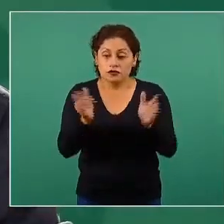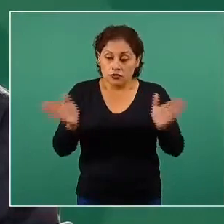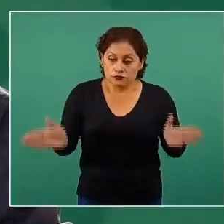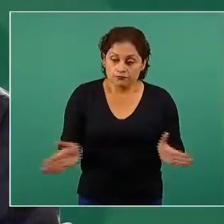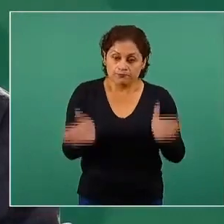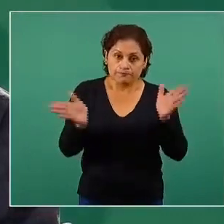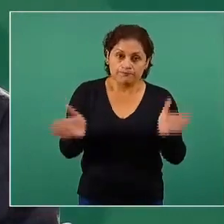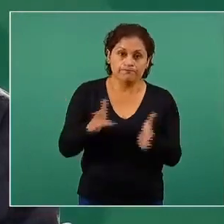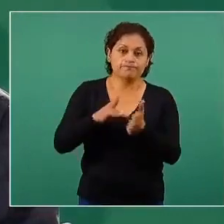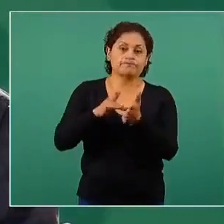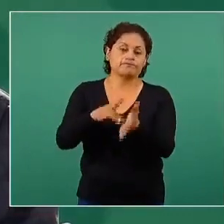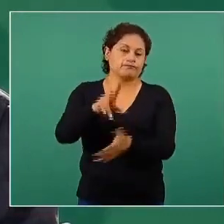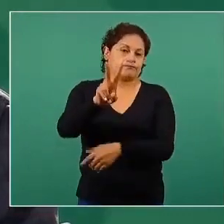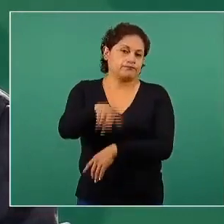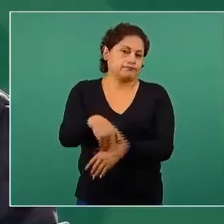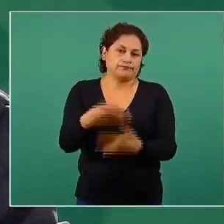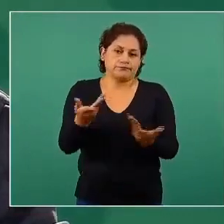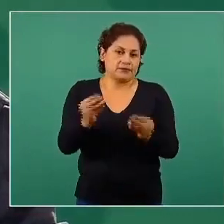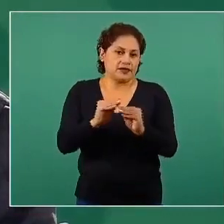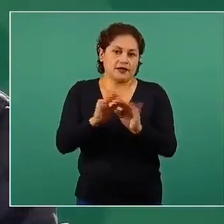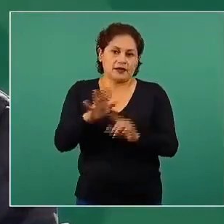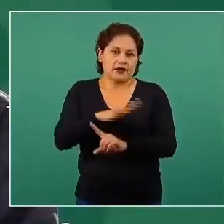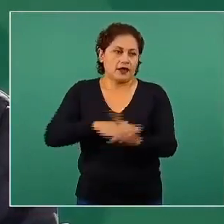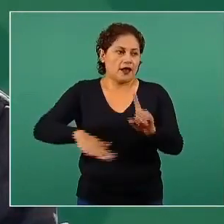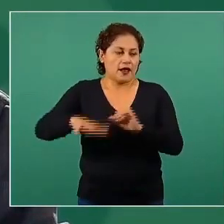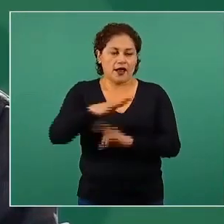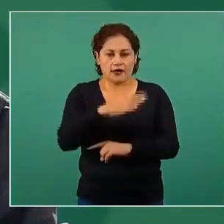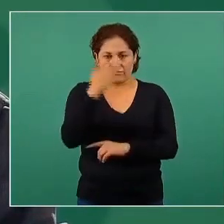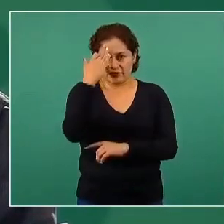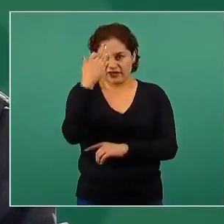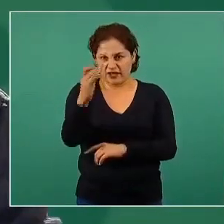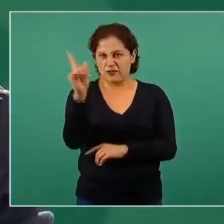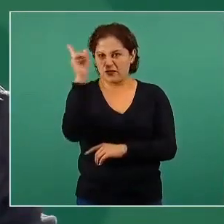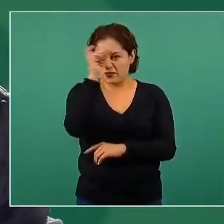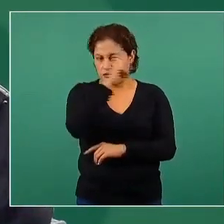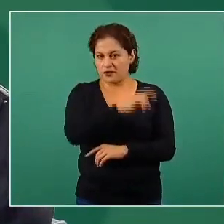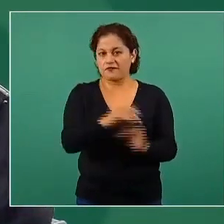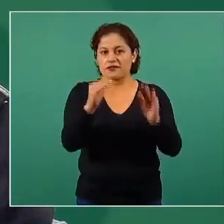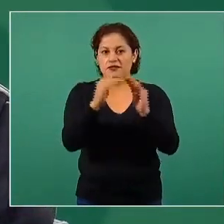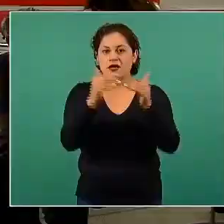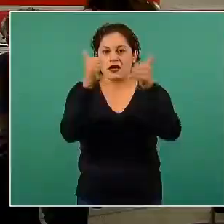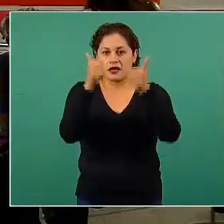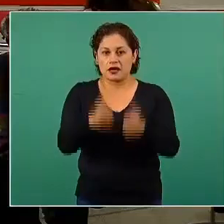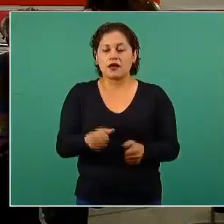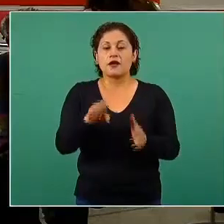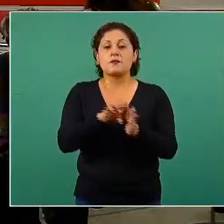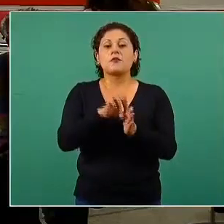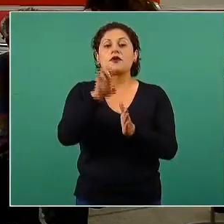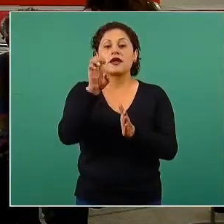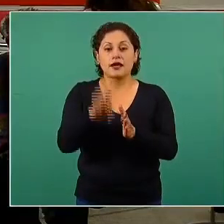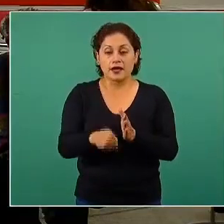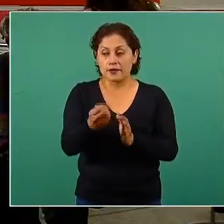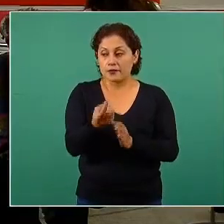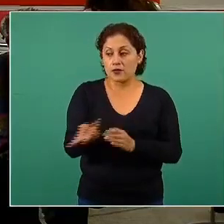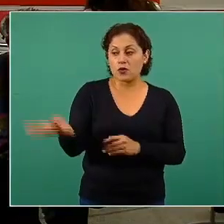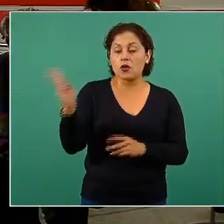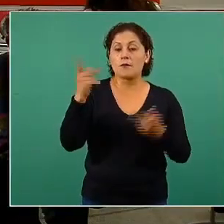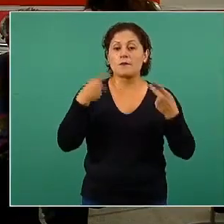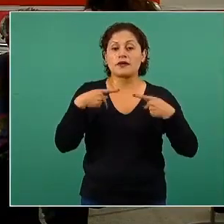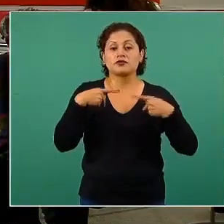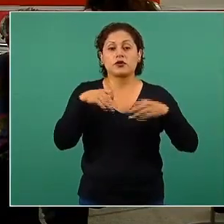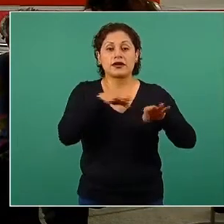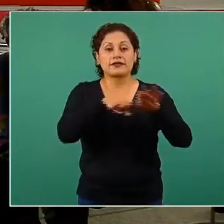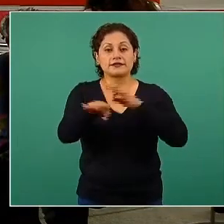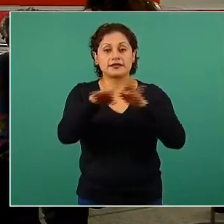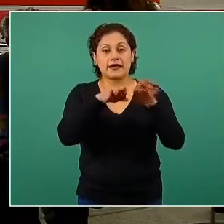difíciles que obviamente significa el confinamiento. En especial, nuestros equipos de salud mental habían enfatizado,